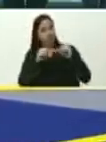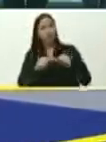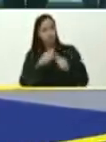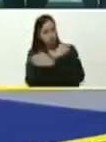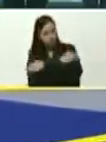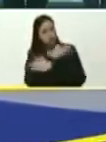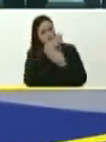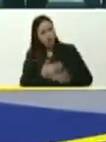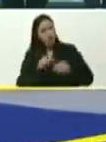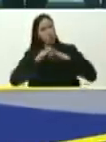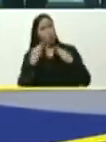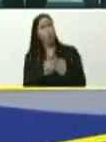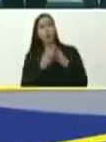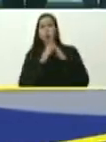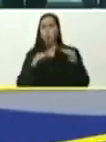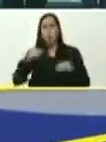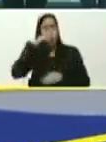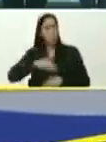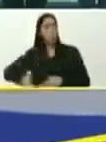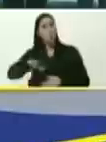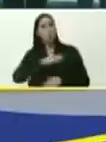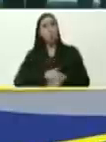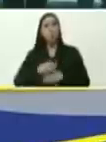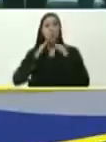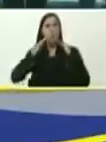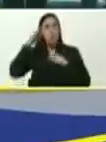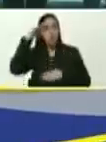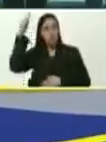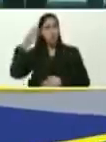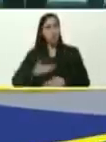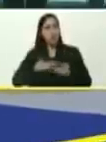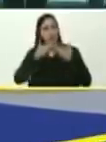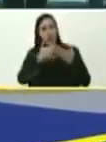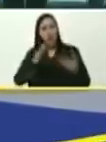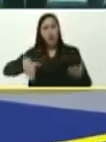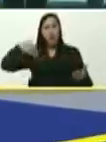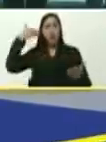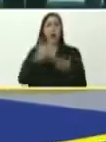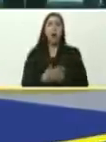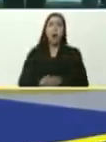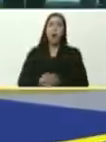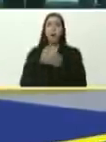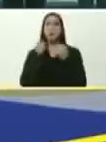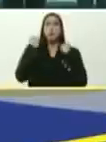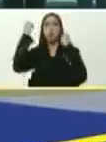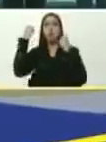abrazo, a ti, y a tu familia, y al poder popular, que Dios las bendiga, hasta la victoria, siempre,